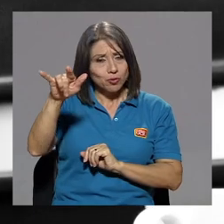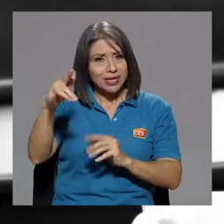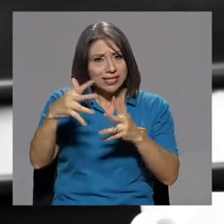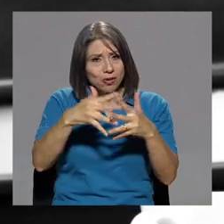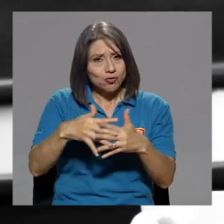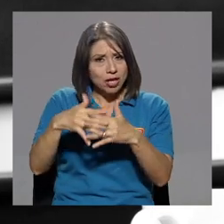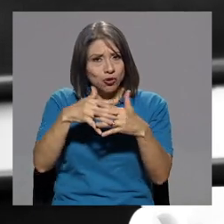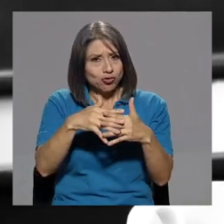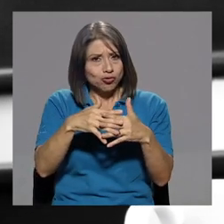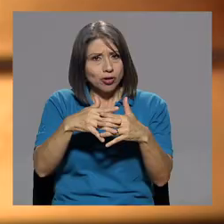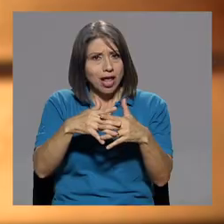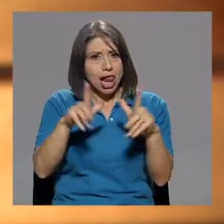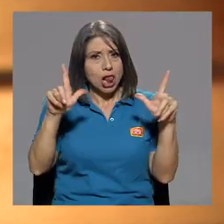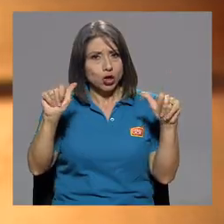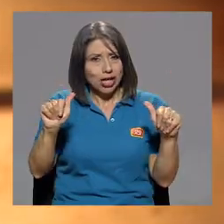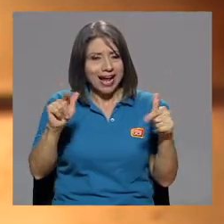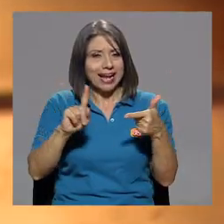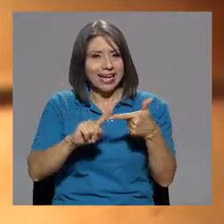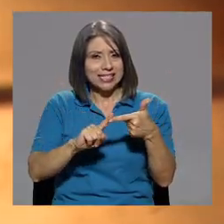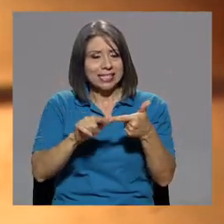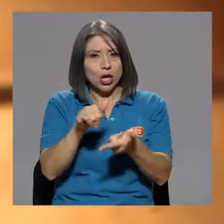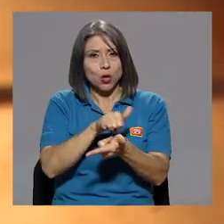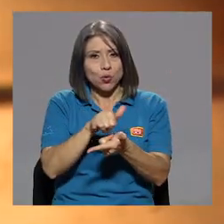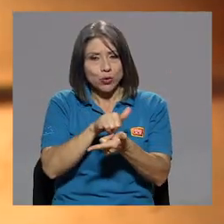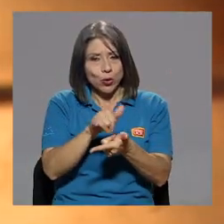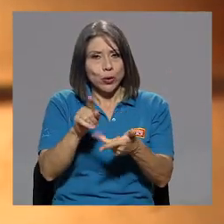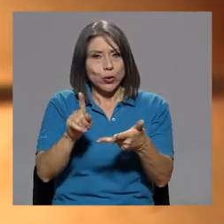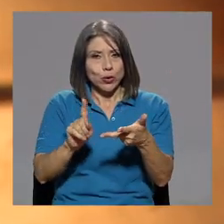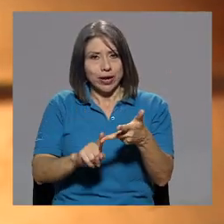York. Estuvimos en Panamá.